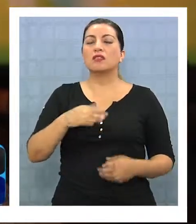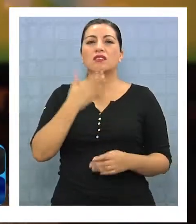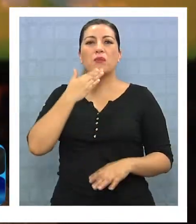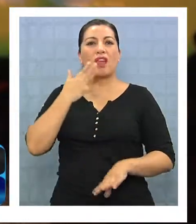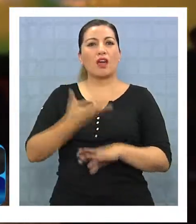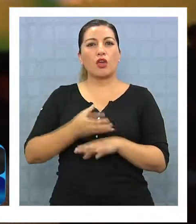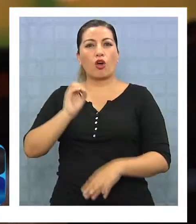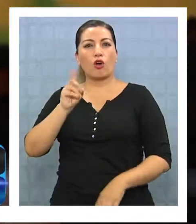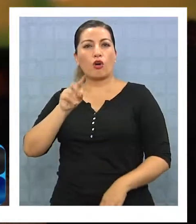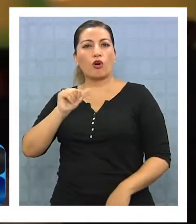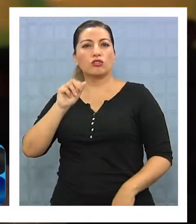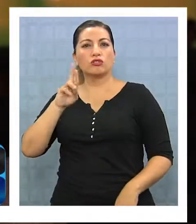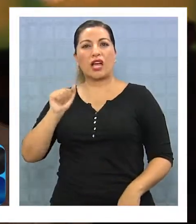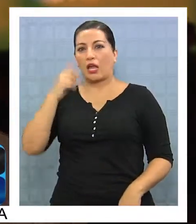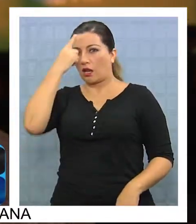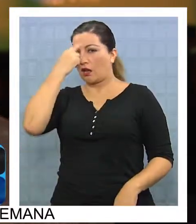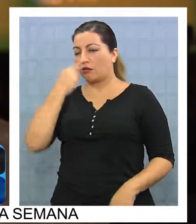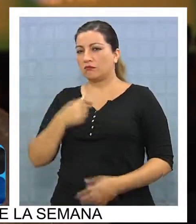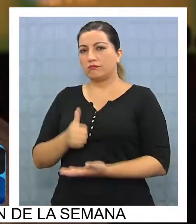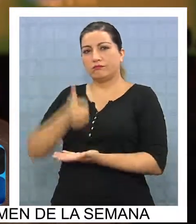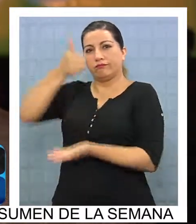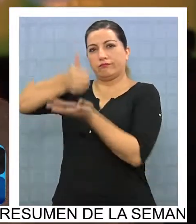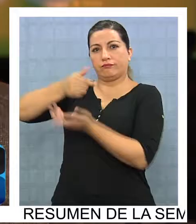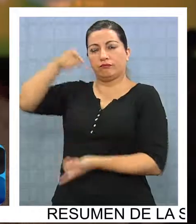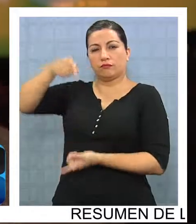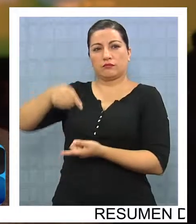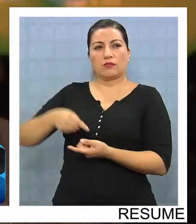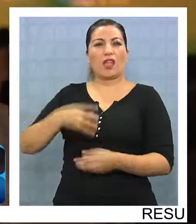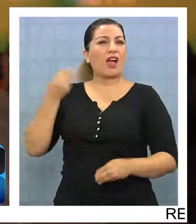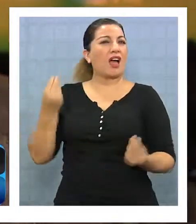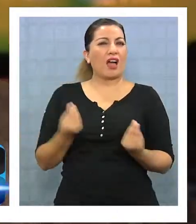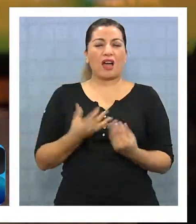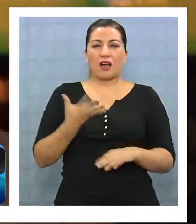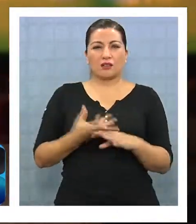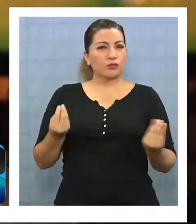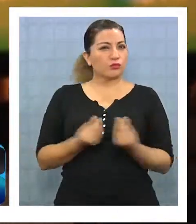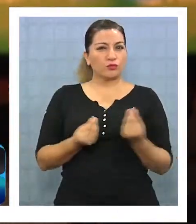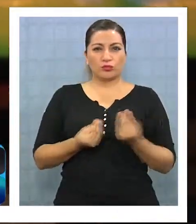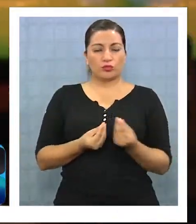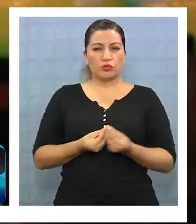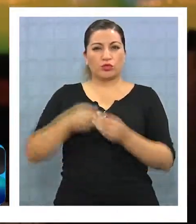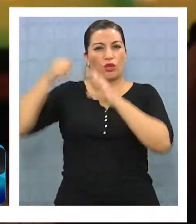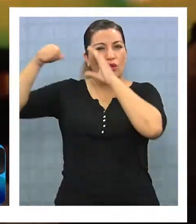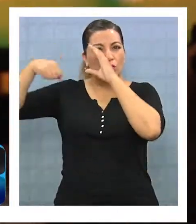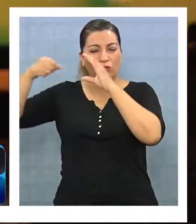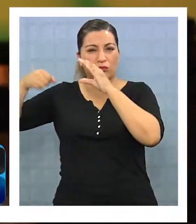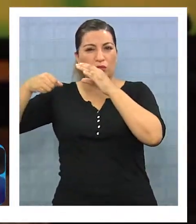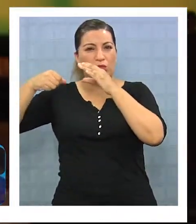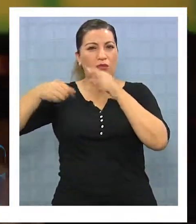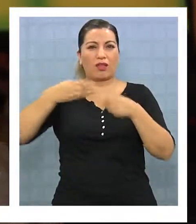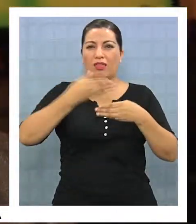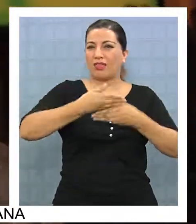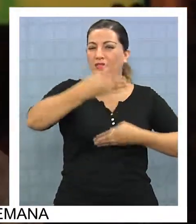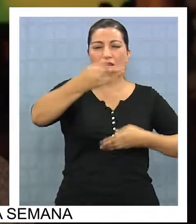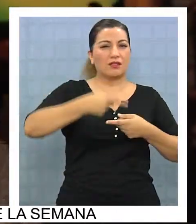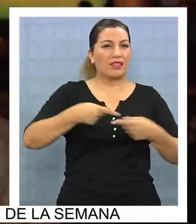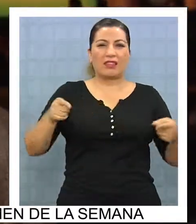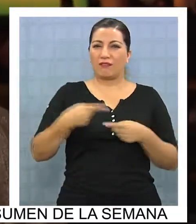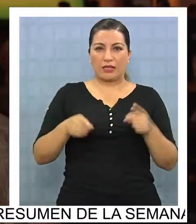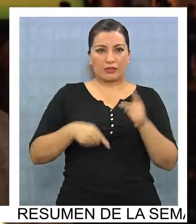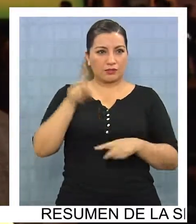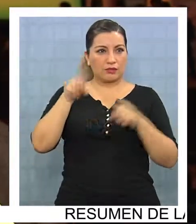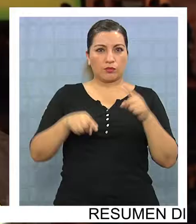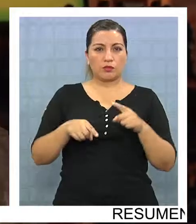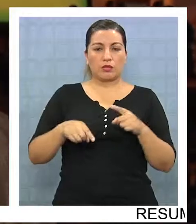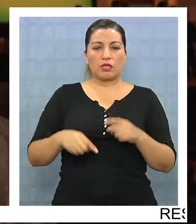hay mucha distribución, mucho negocio, distribuidoras, productoras, agentes de estrellas, etc. Hay mucha presión